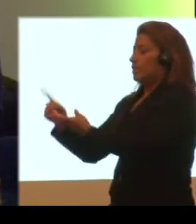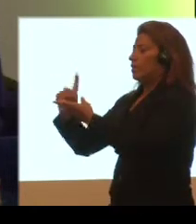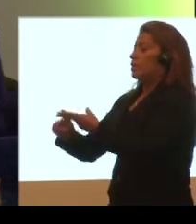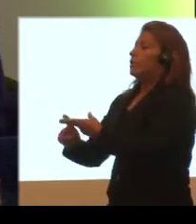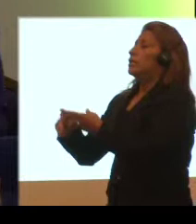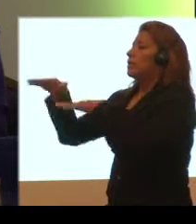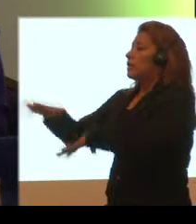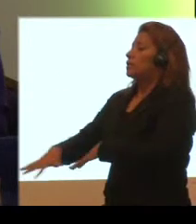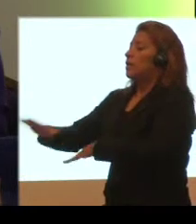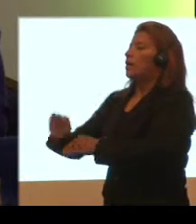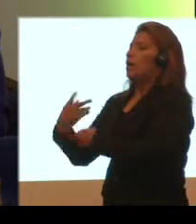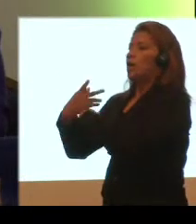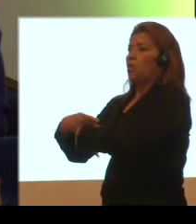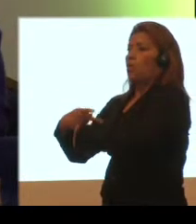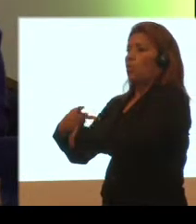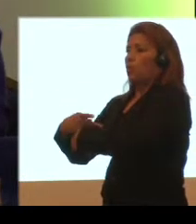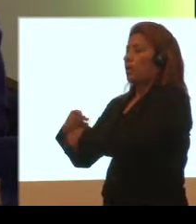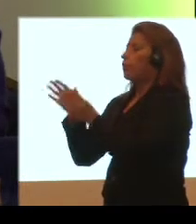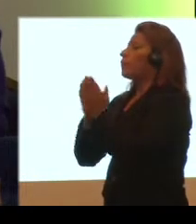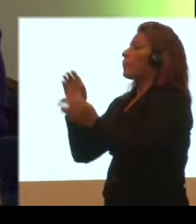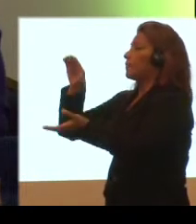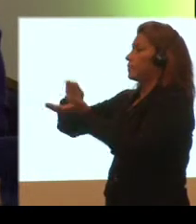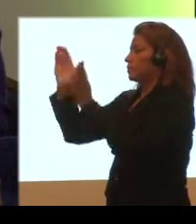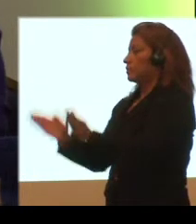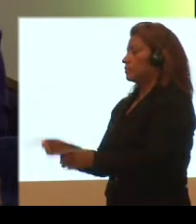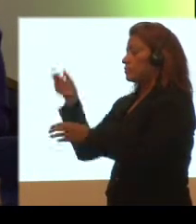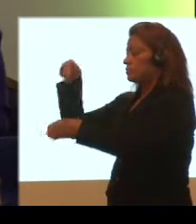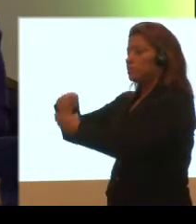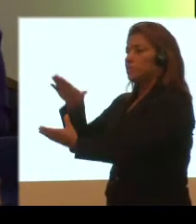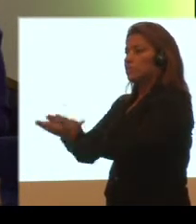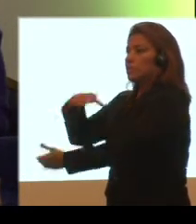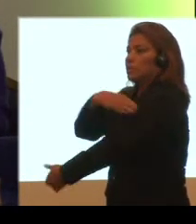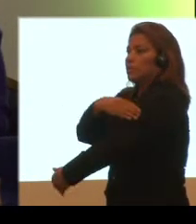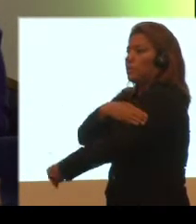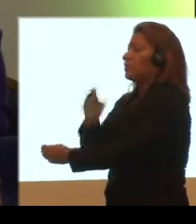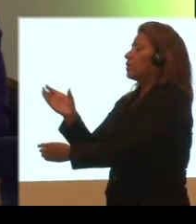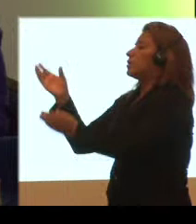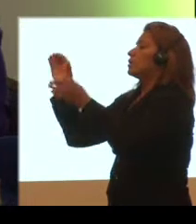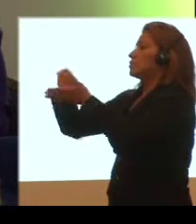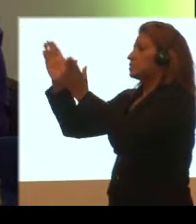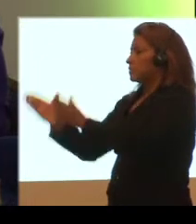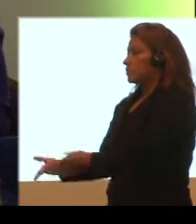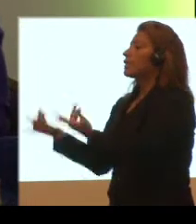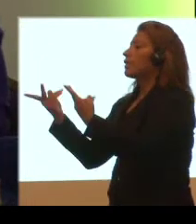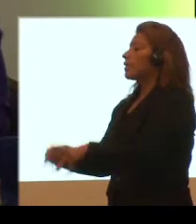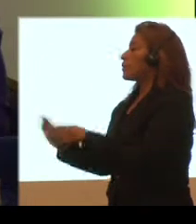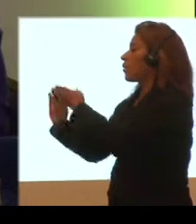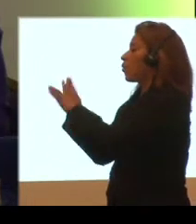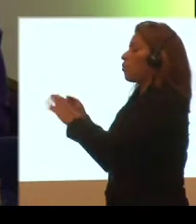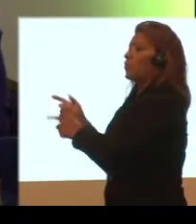operan los consejos de participación ciudadana, comités de seguridad ciudadana y a nivel comunitario